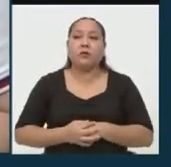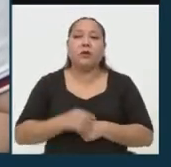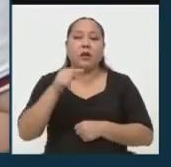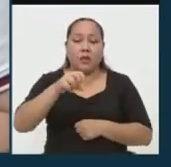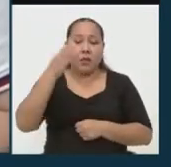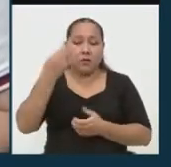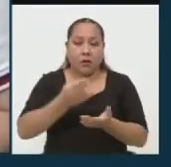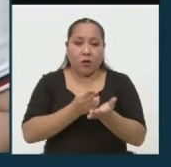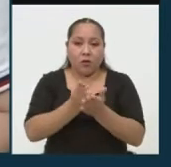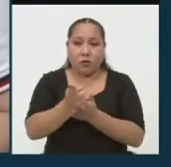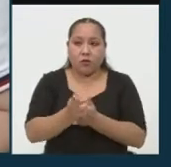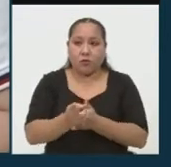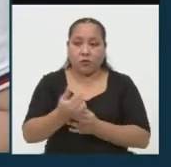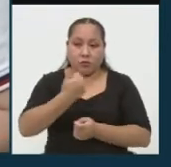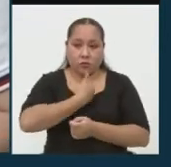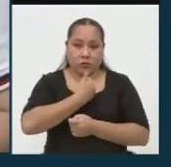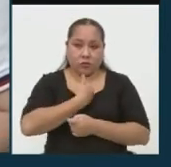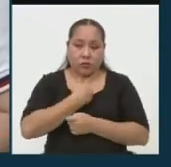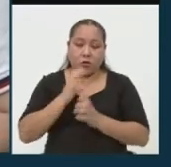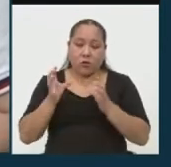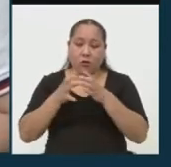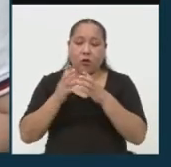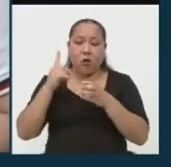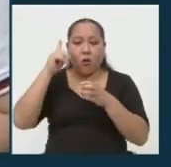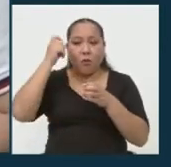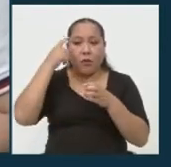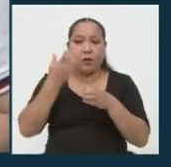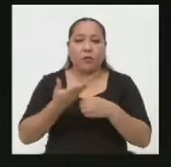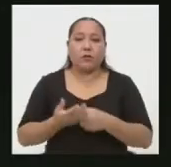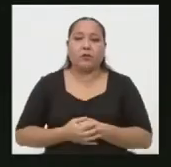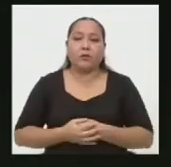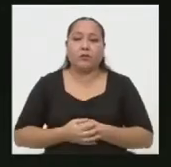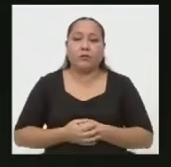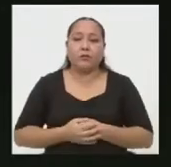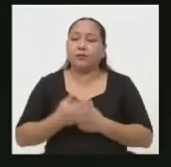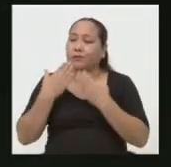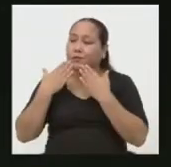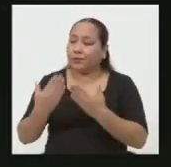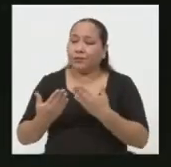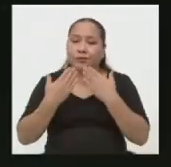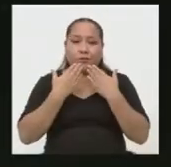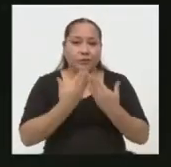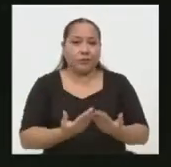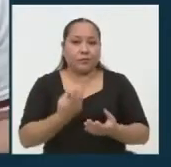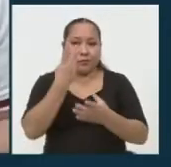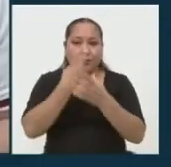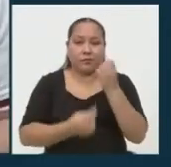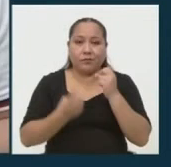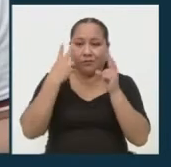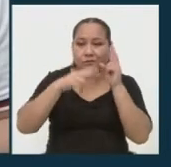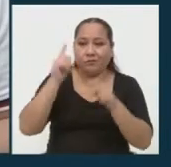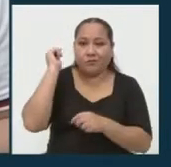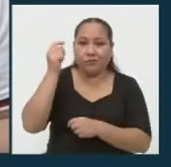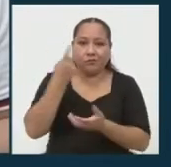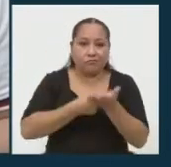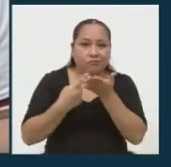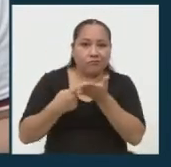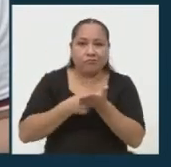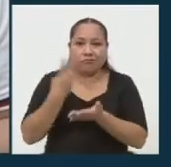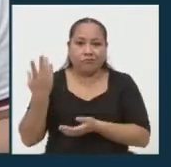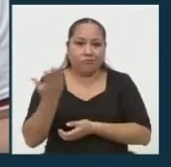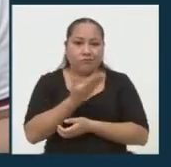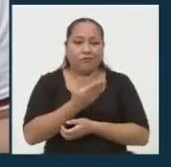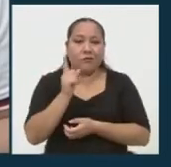sincero de manera personal y como partido. Gracias, gracias a ambos. Hemos sido testigos del debate entre estos dos